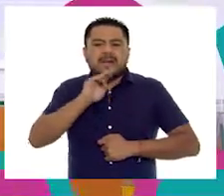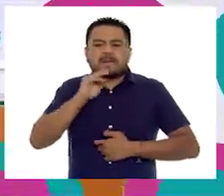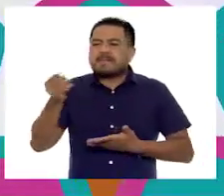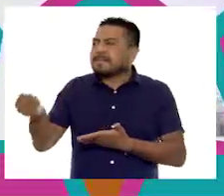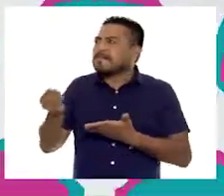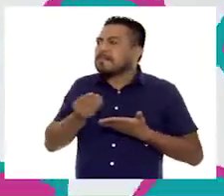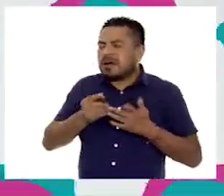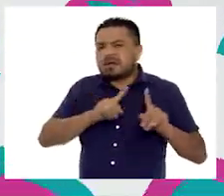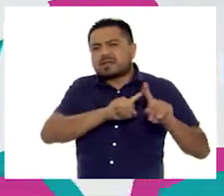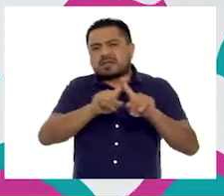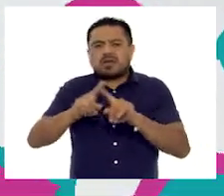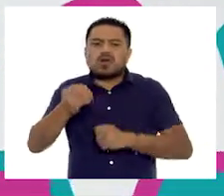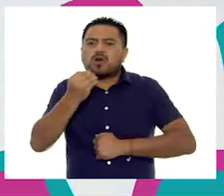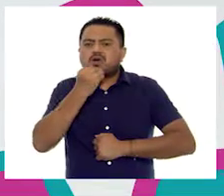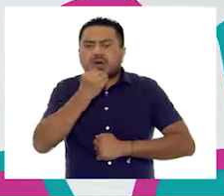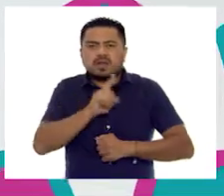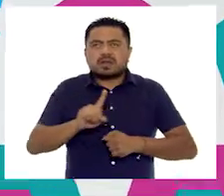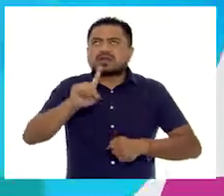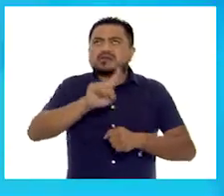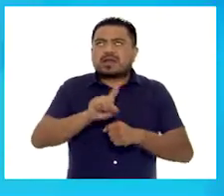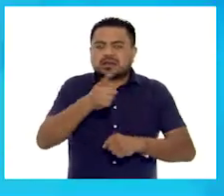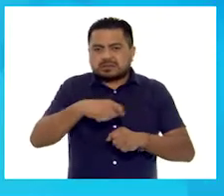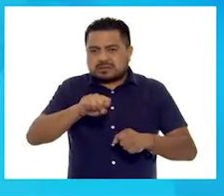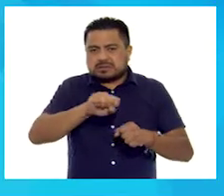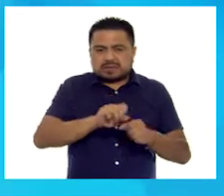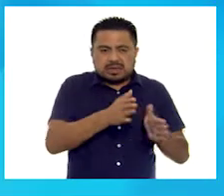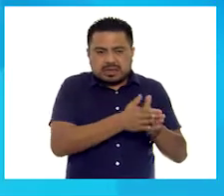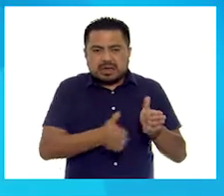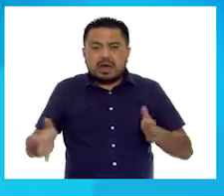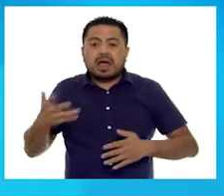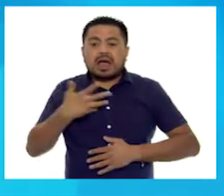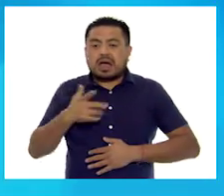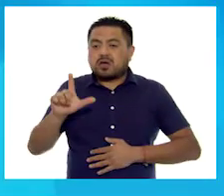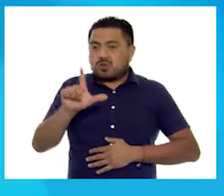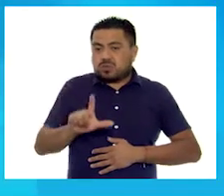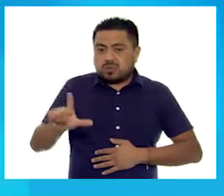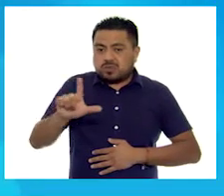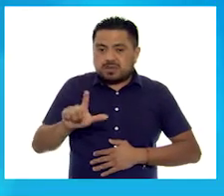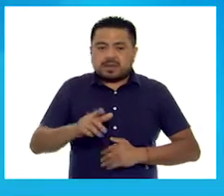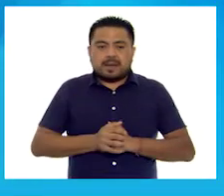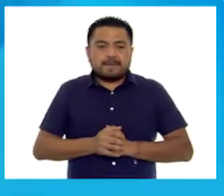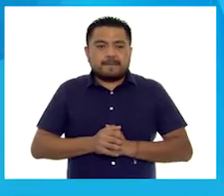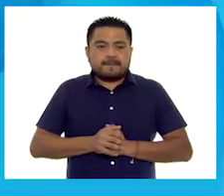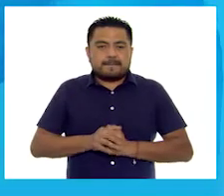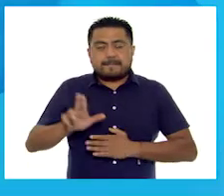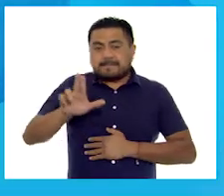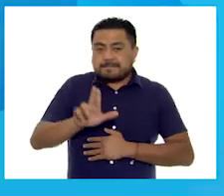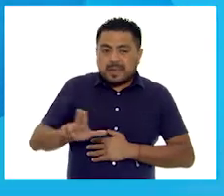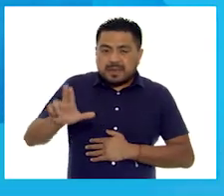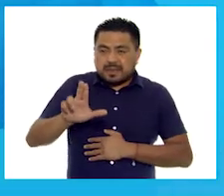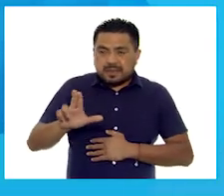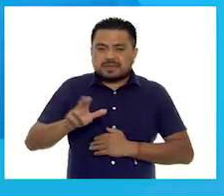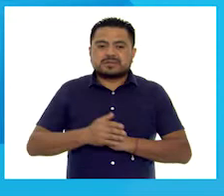mandaba en diferentes alimentos en días de la semana. Y tenemos lunes, martes,